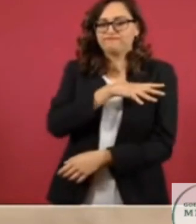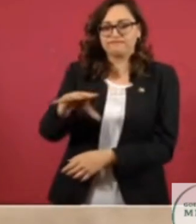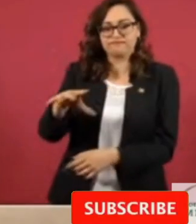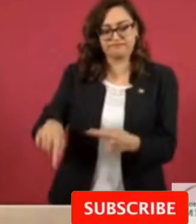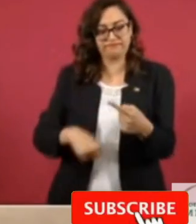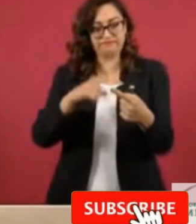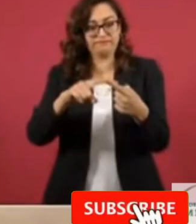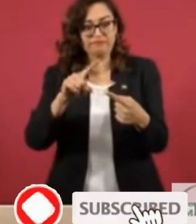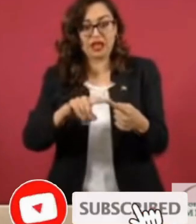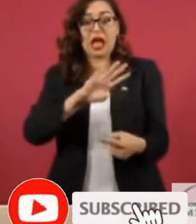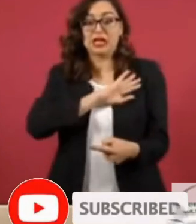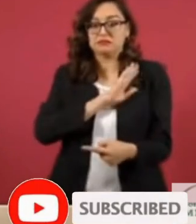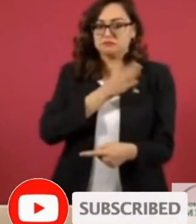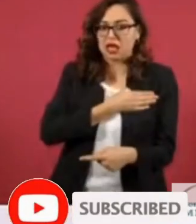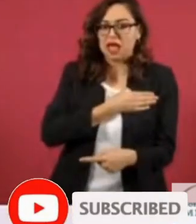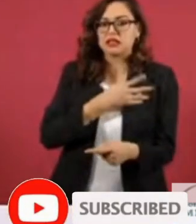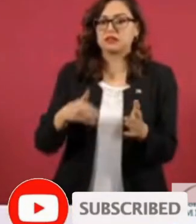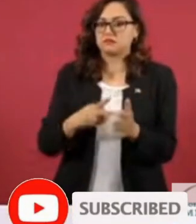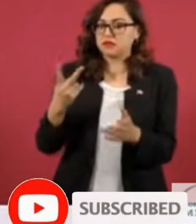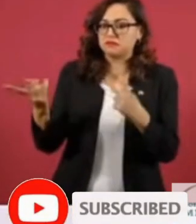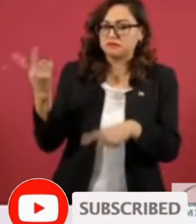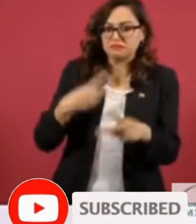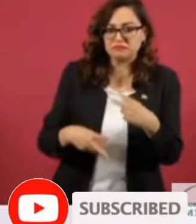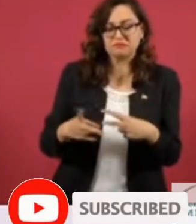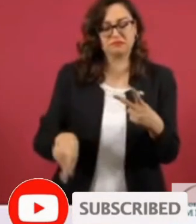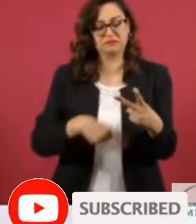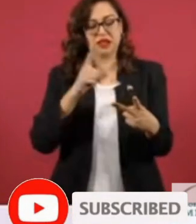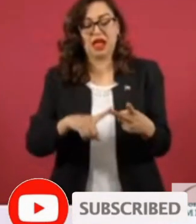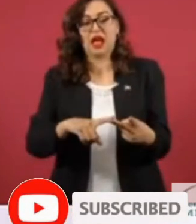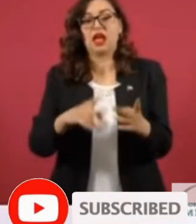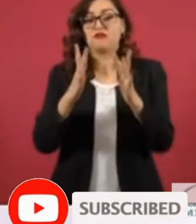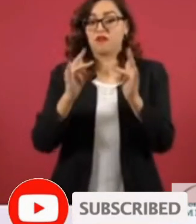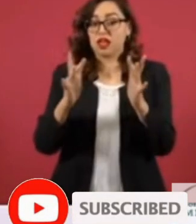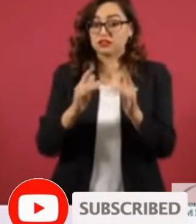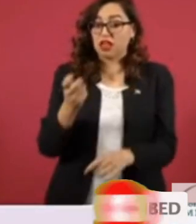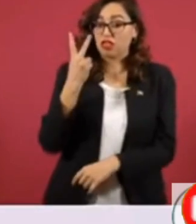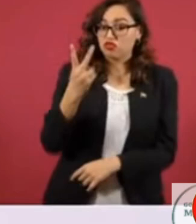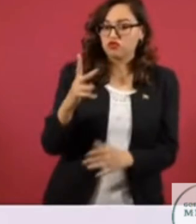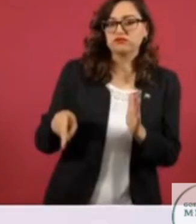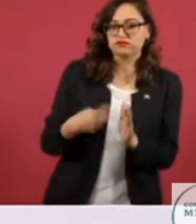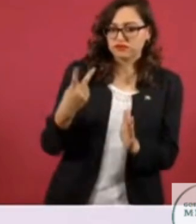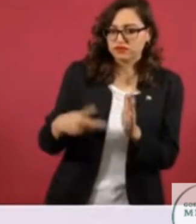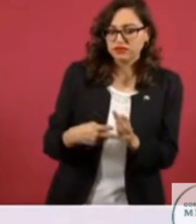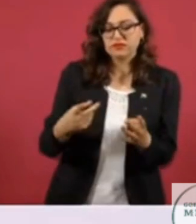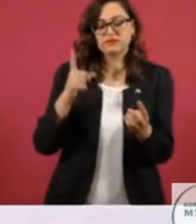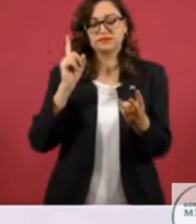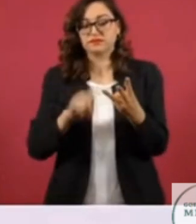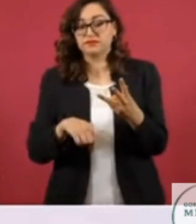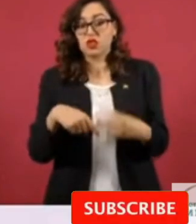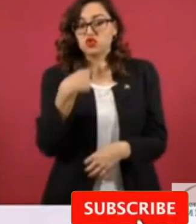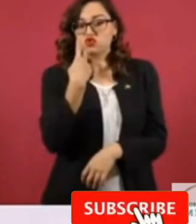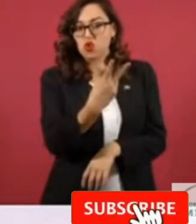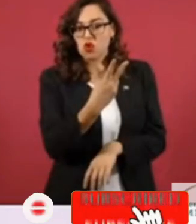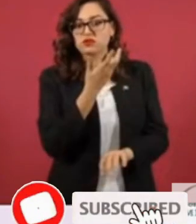de España, dos de Francia y dos de Estados Unidos de América.